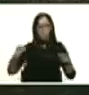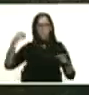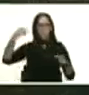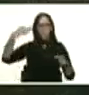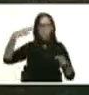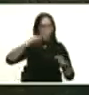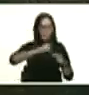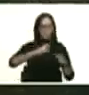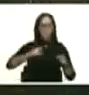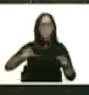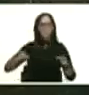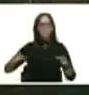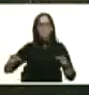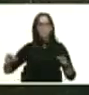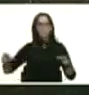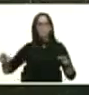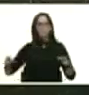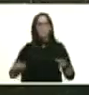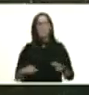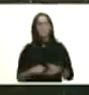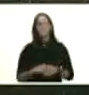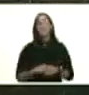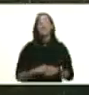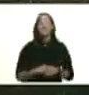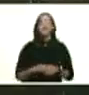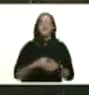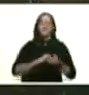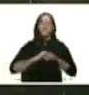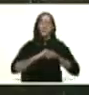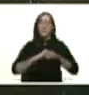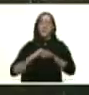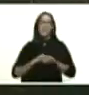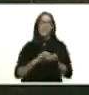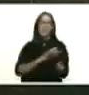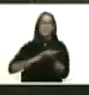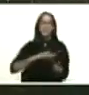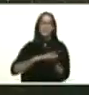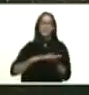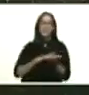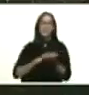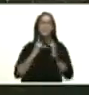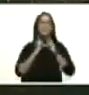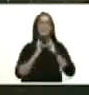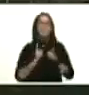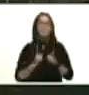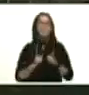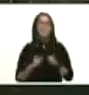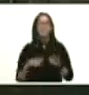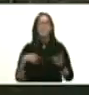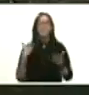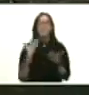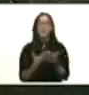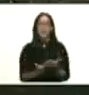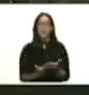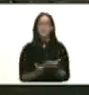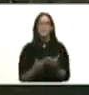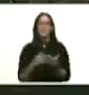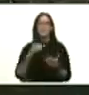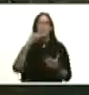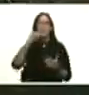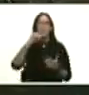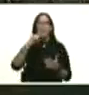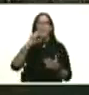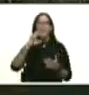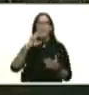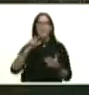también se inicia en Trujillo la recuperación de la vía que va desde Aguaviva hacia Monte Carmelo es la vía esta